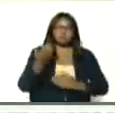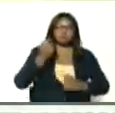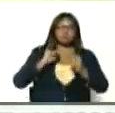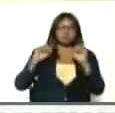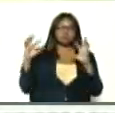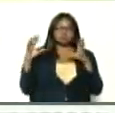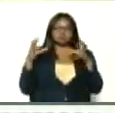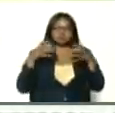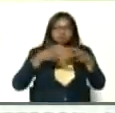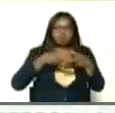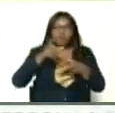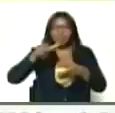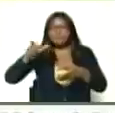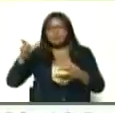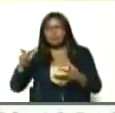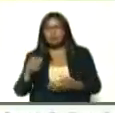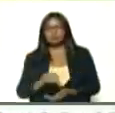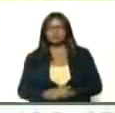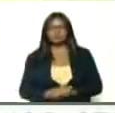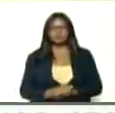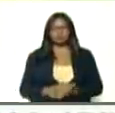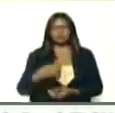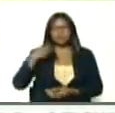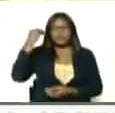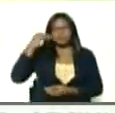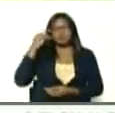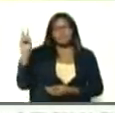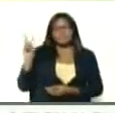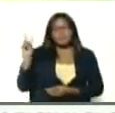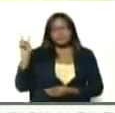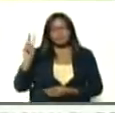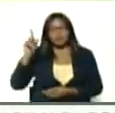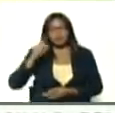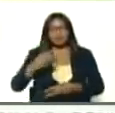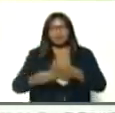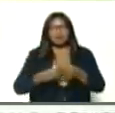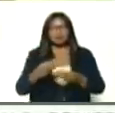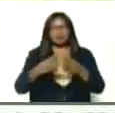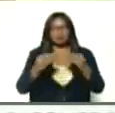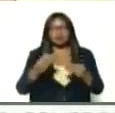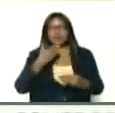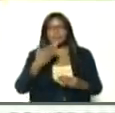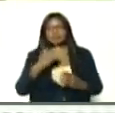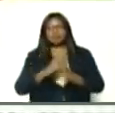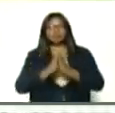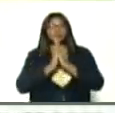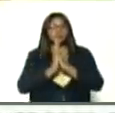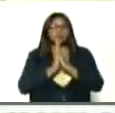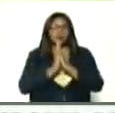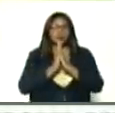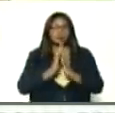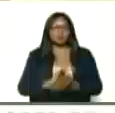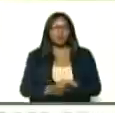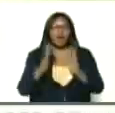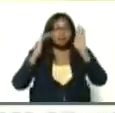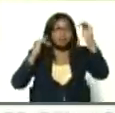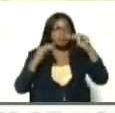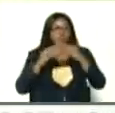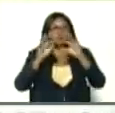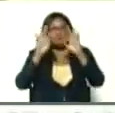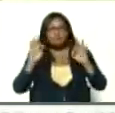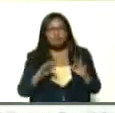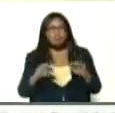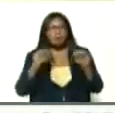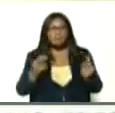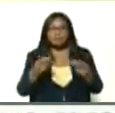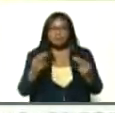aglomeraciones, así que, presidente, yo creo que, Venezuela, toda, está pidiendo, justamente, que atendamos, de forma, como